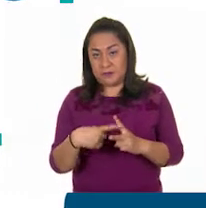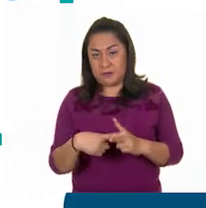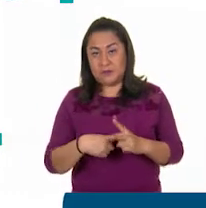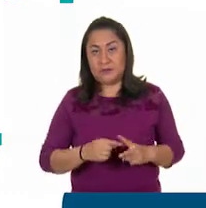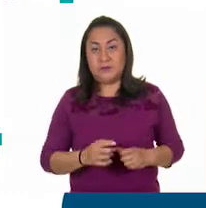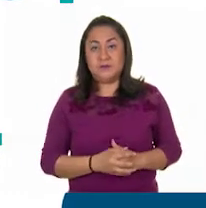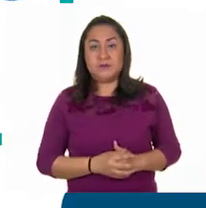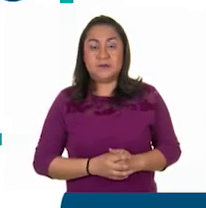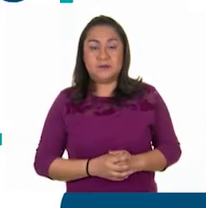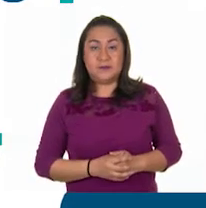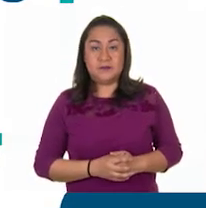matemáticas.